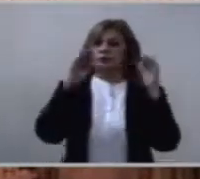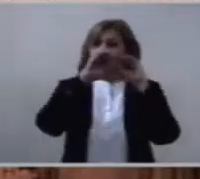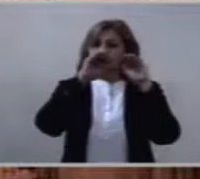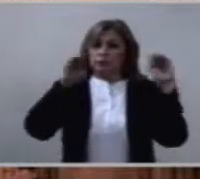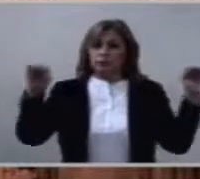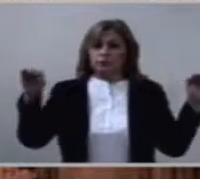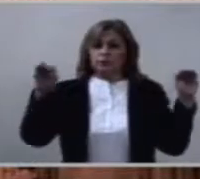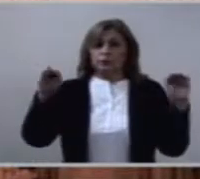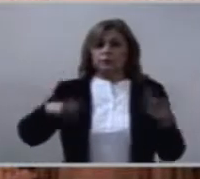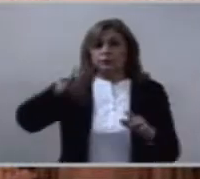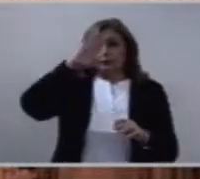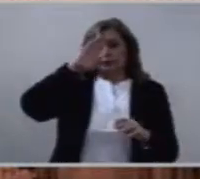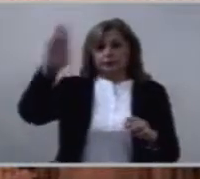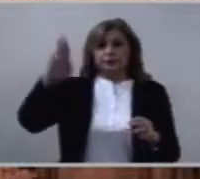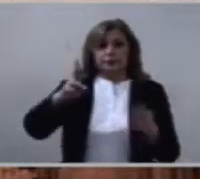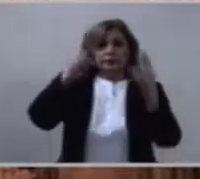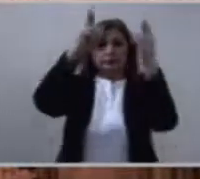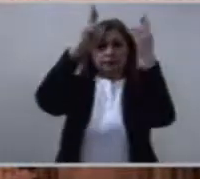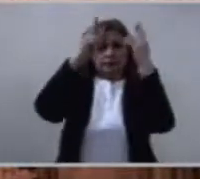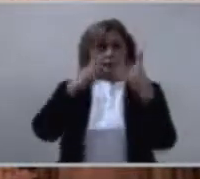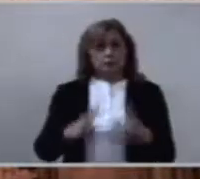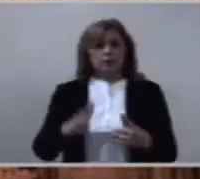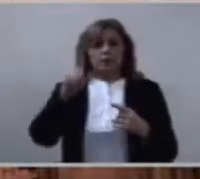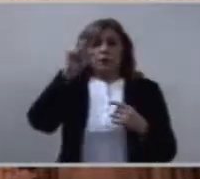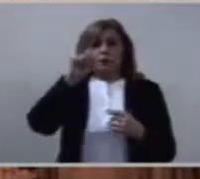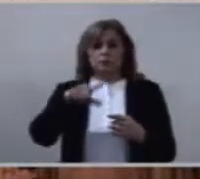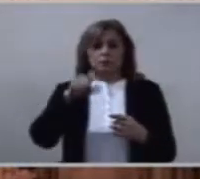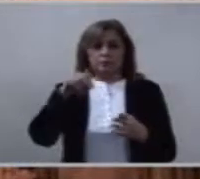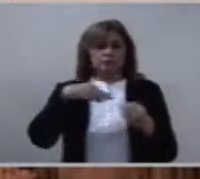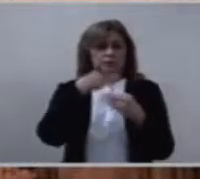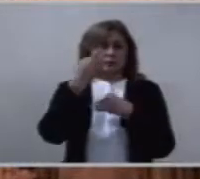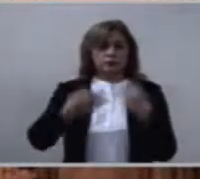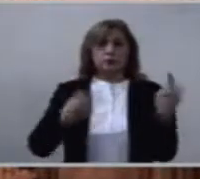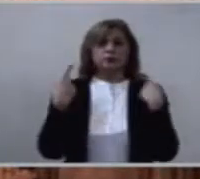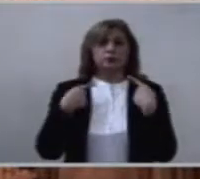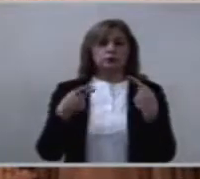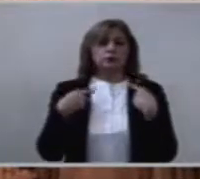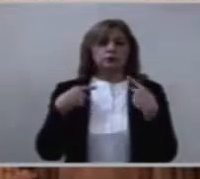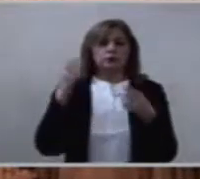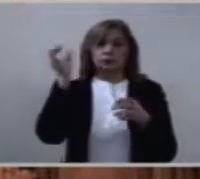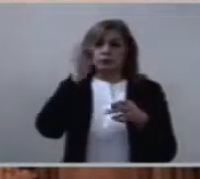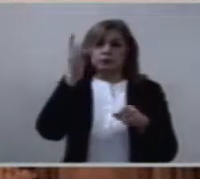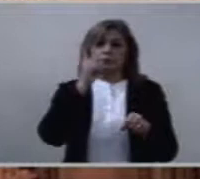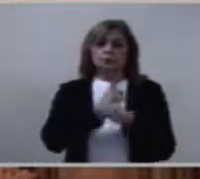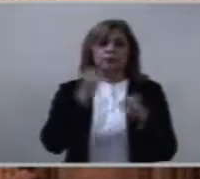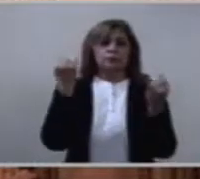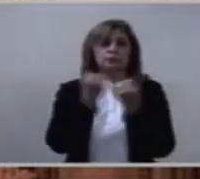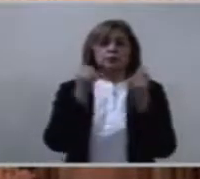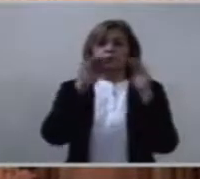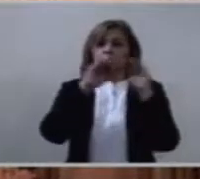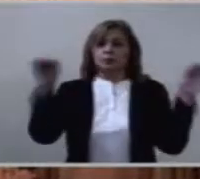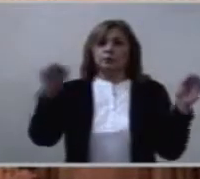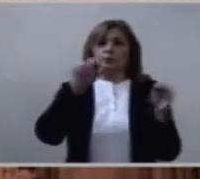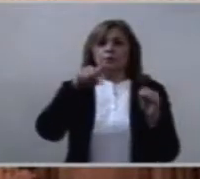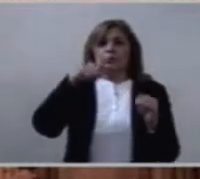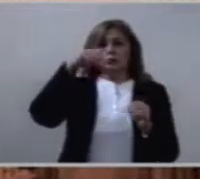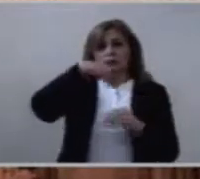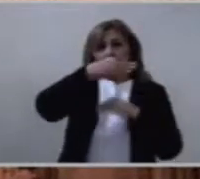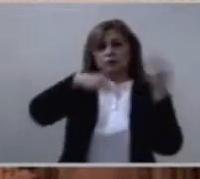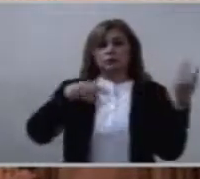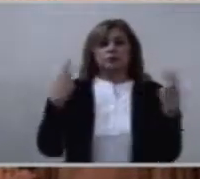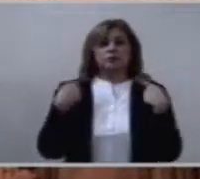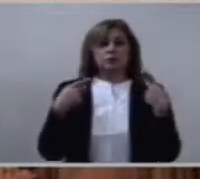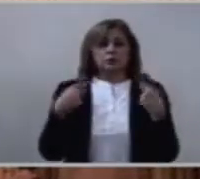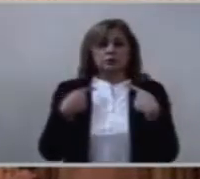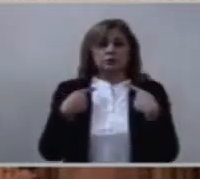el Señor regala lo mismo. Hay que conformarnos, aunque